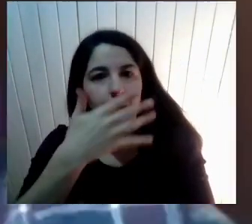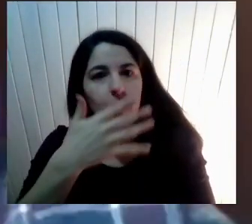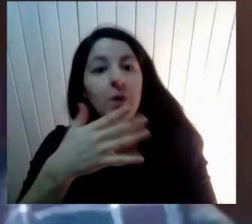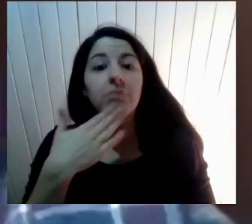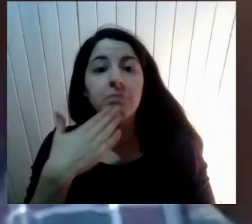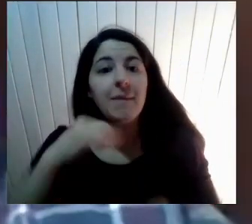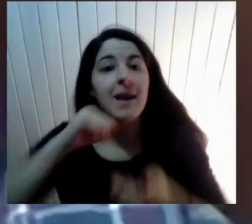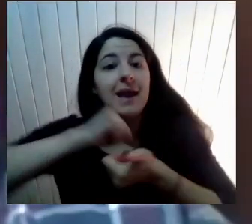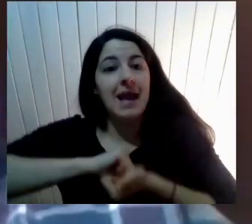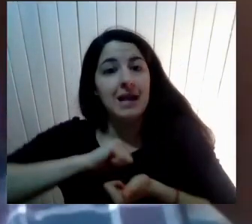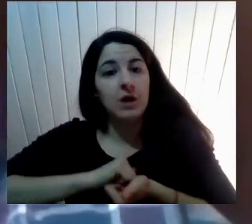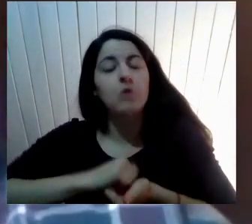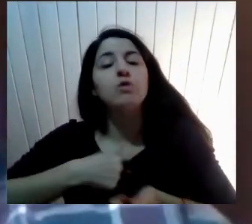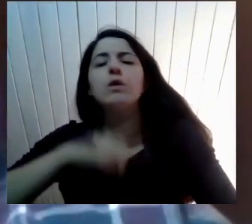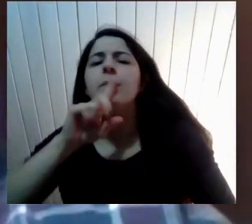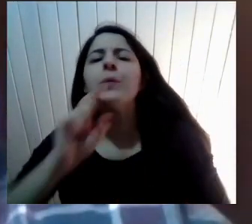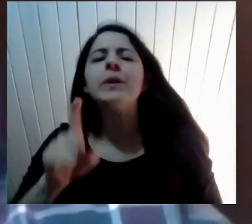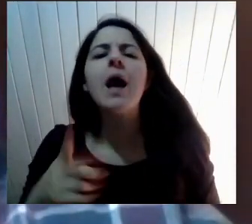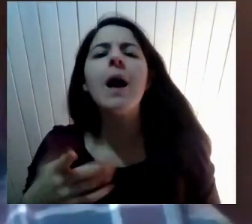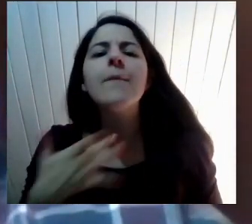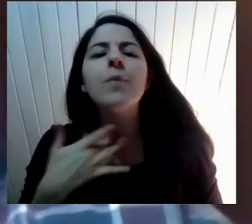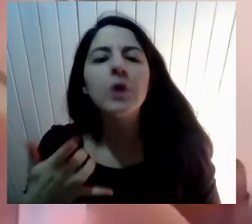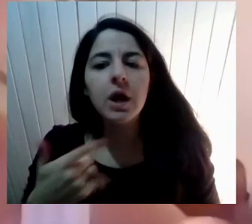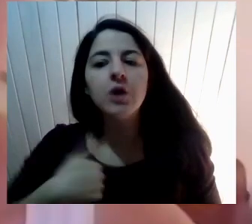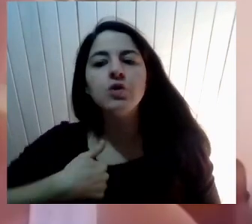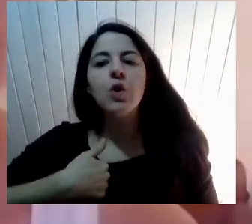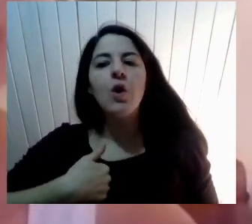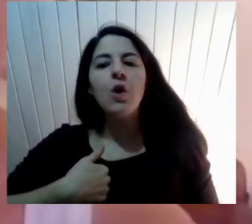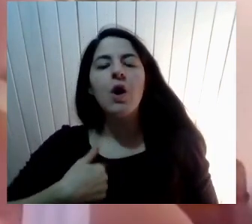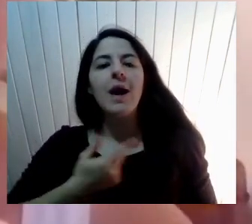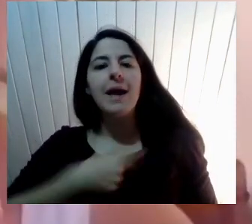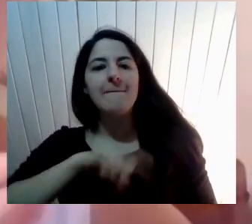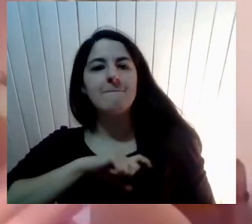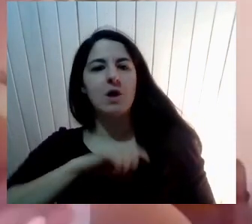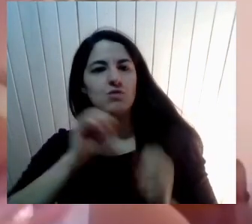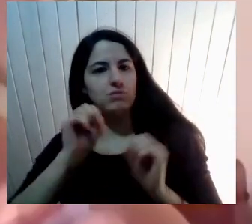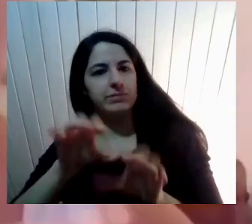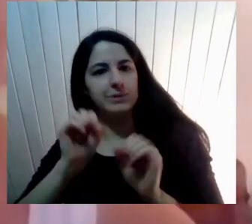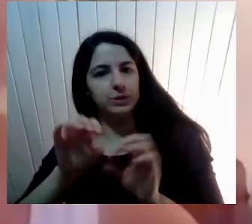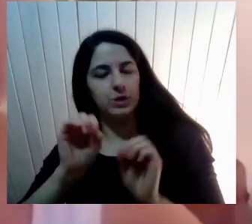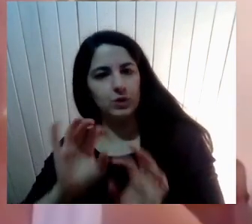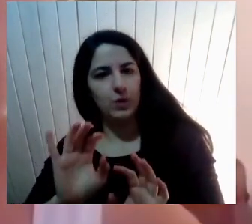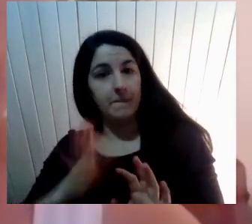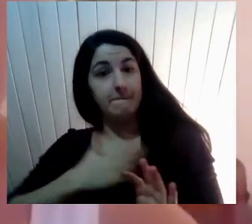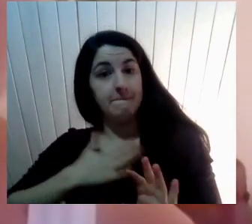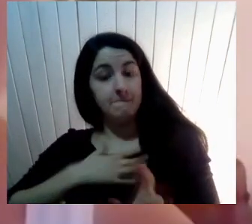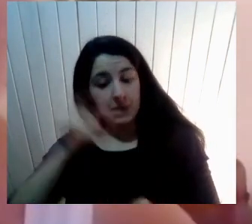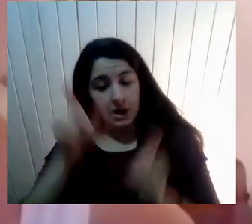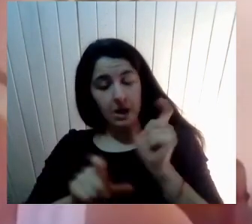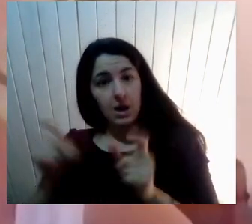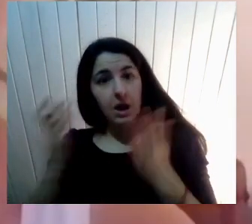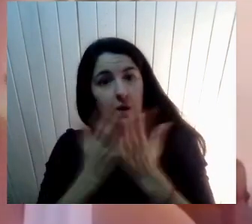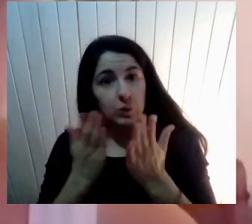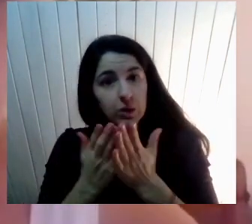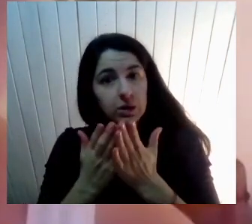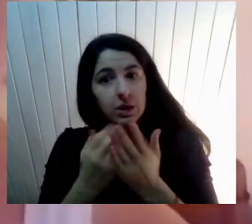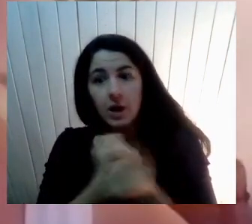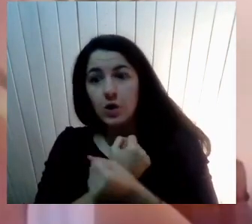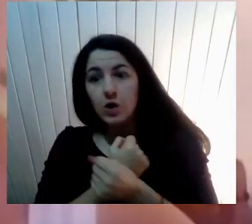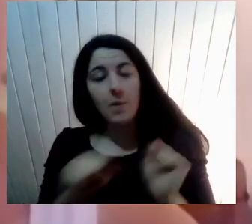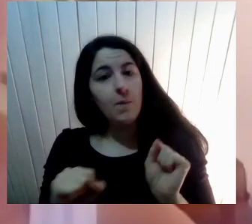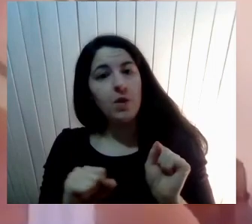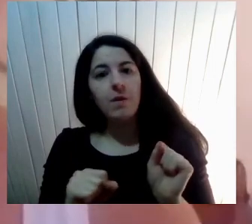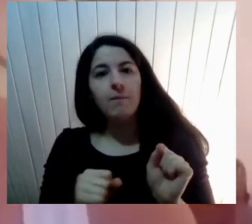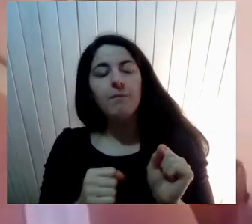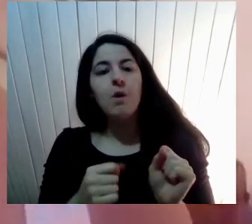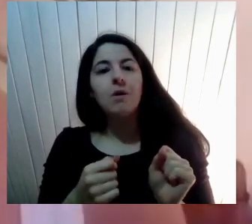Te preguntaba Eso Porque Yo enseño Español Como Segunda Lengua Y Mis Estudiantes No Tenemos Permitido Utilizar El Inglés Por Nada Del Mundo